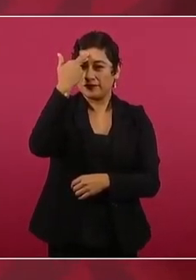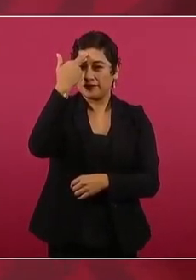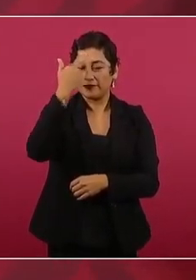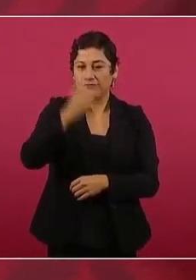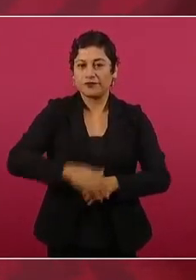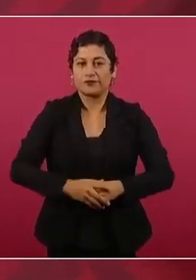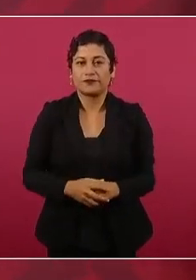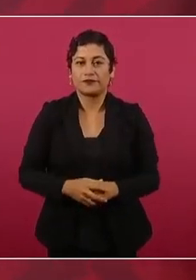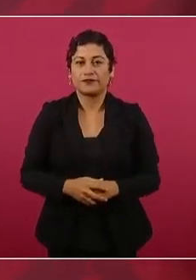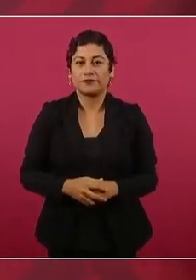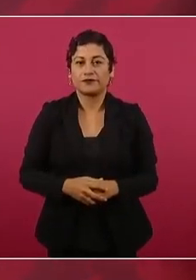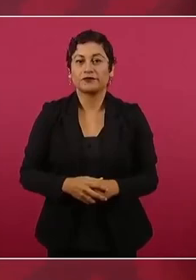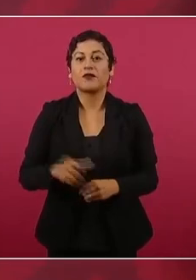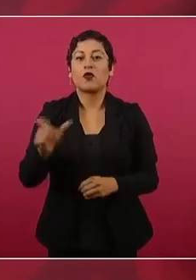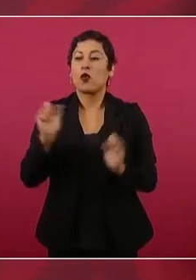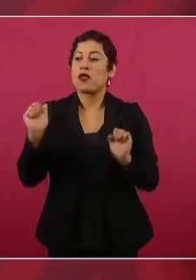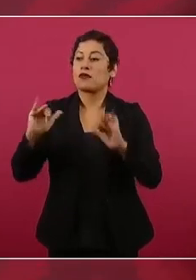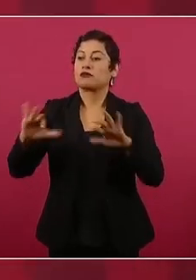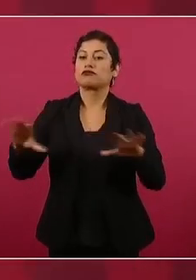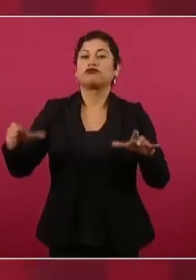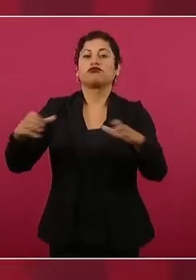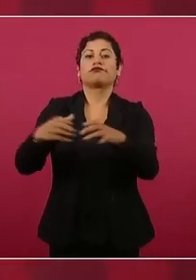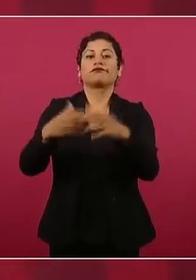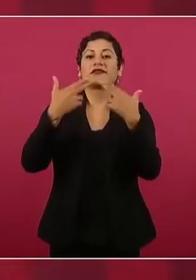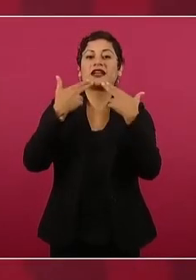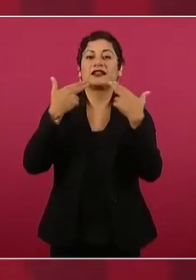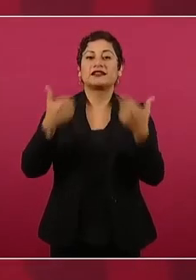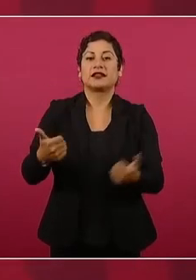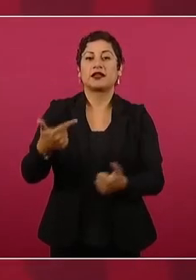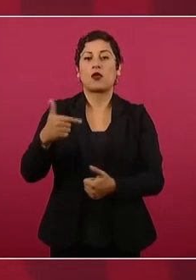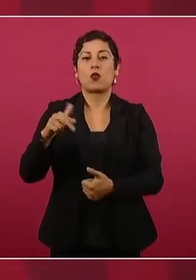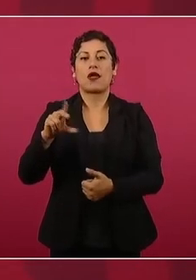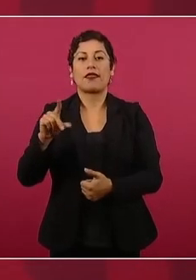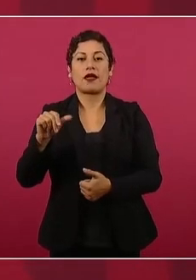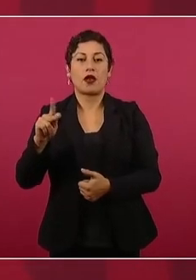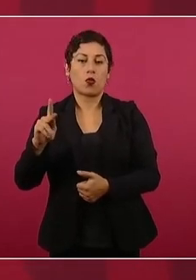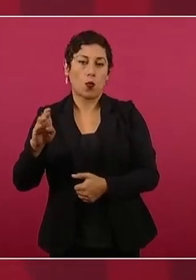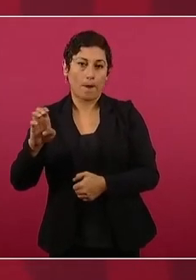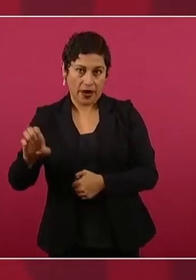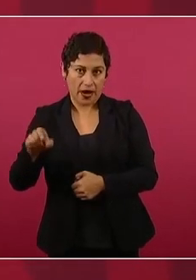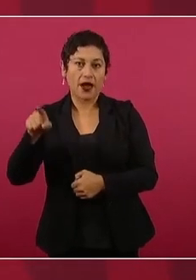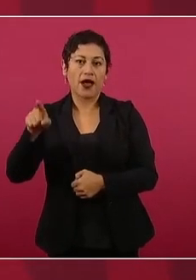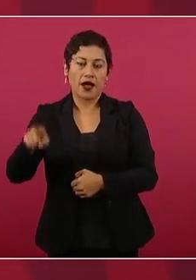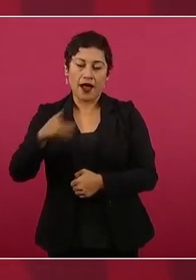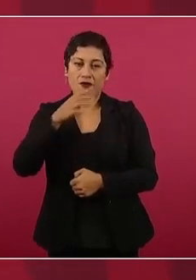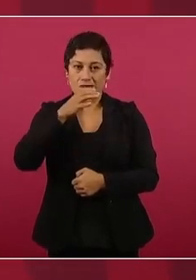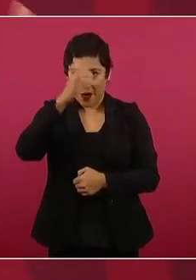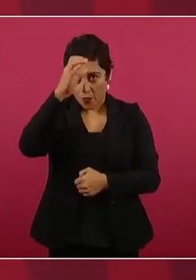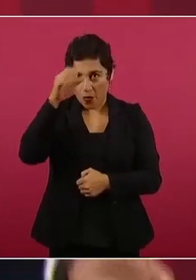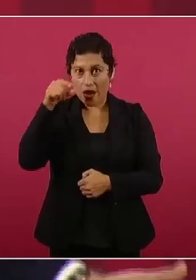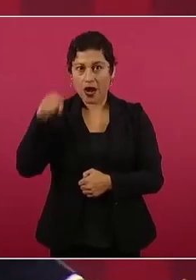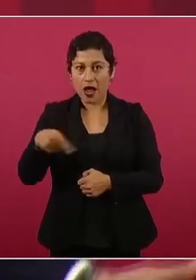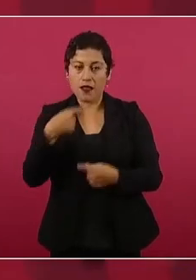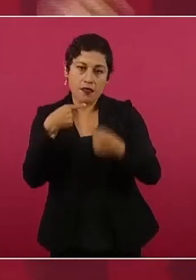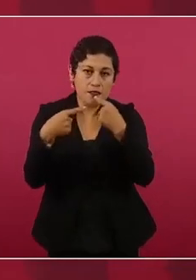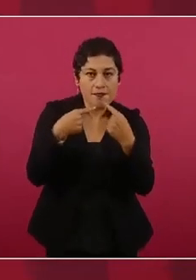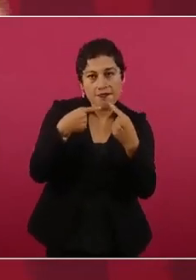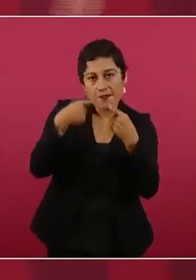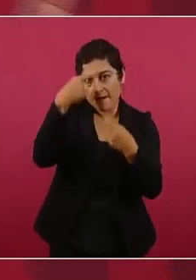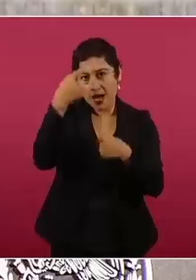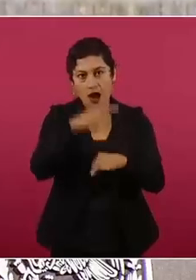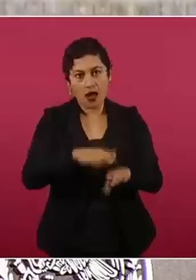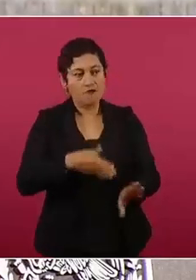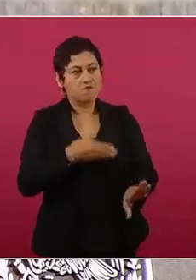la hacienda de Guadalupe, en Coahuila, para enfrentar a Huerta, los